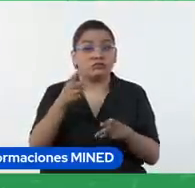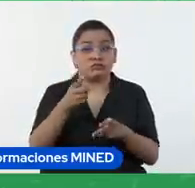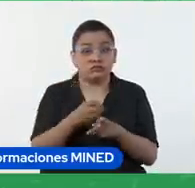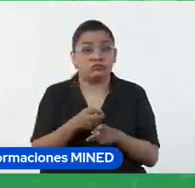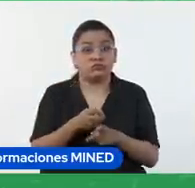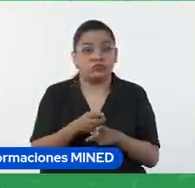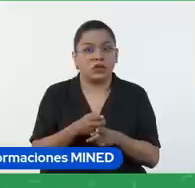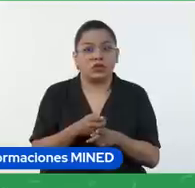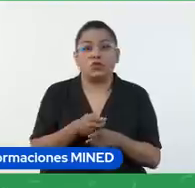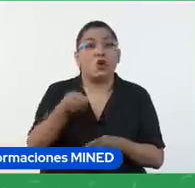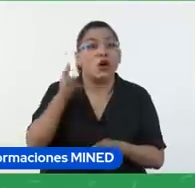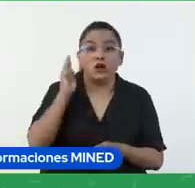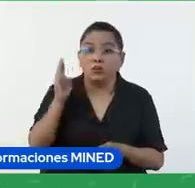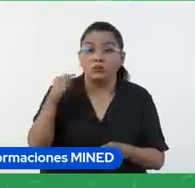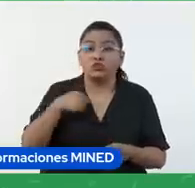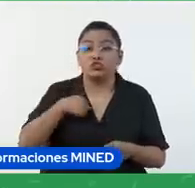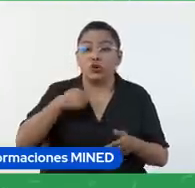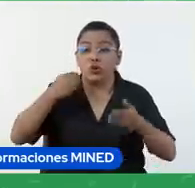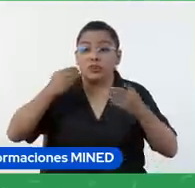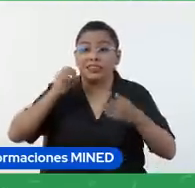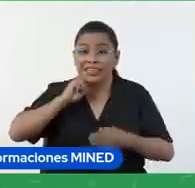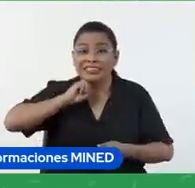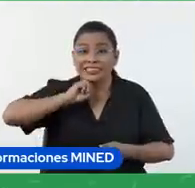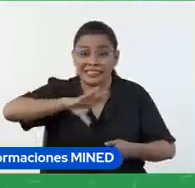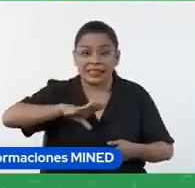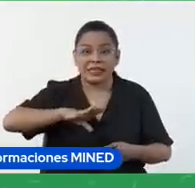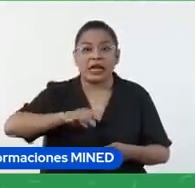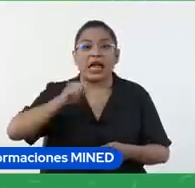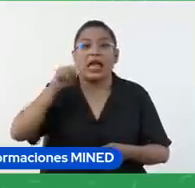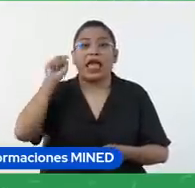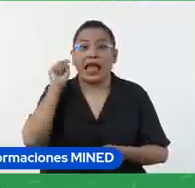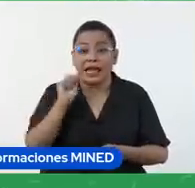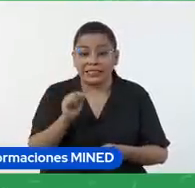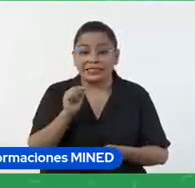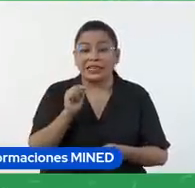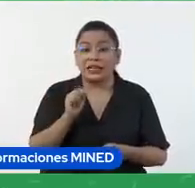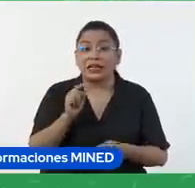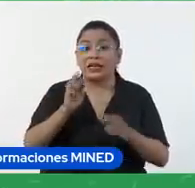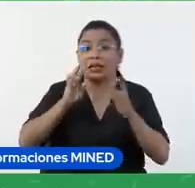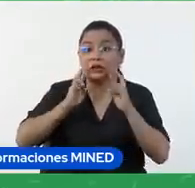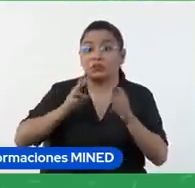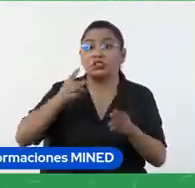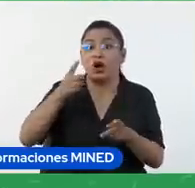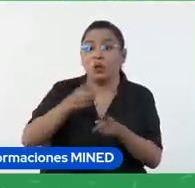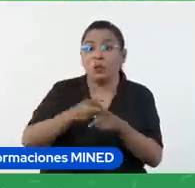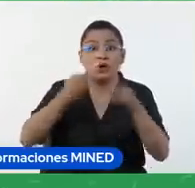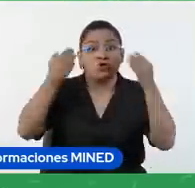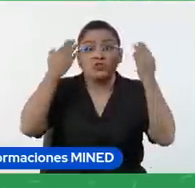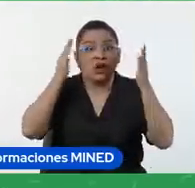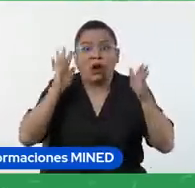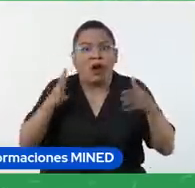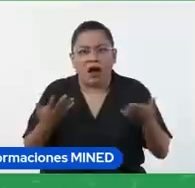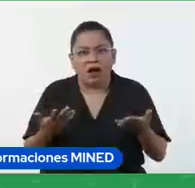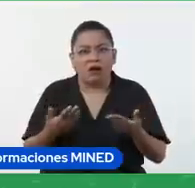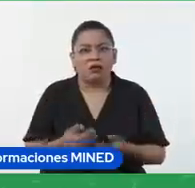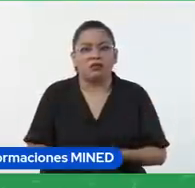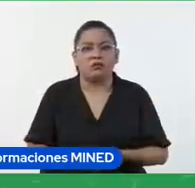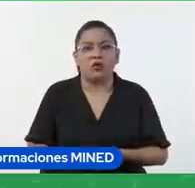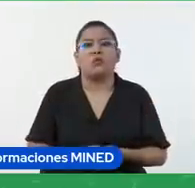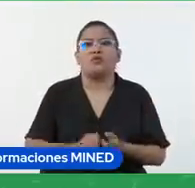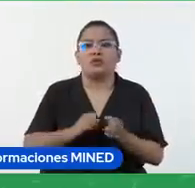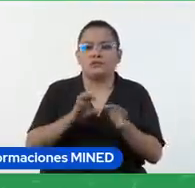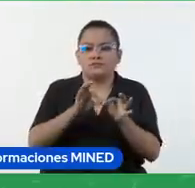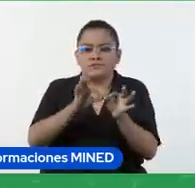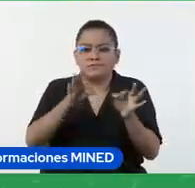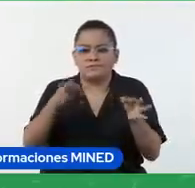decir la respuesta correcta es y no se enteren por qué podría ser un enlace al material de una clase a